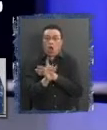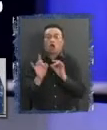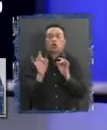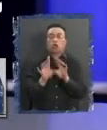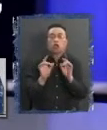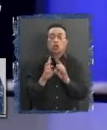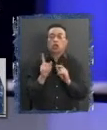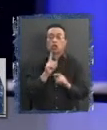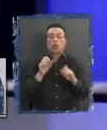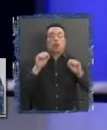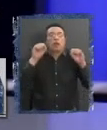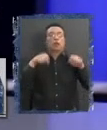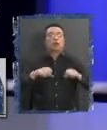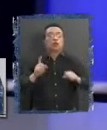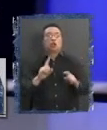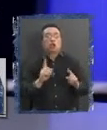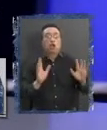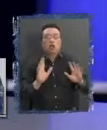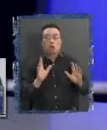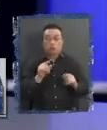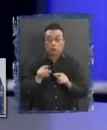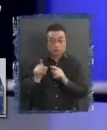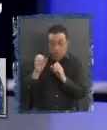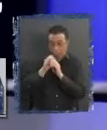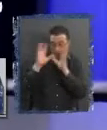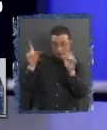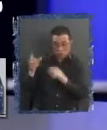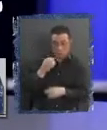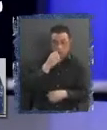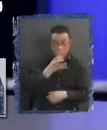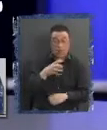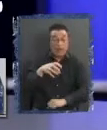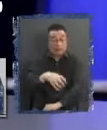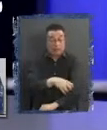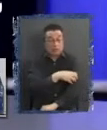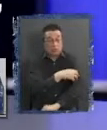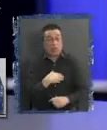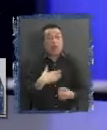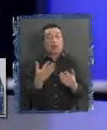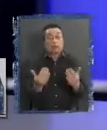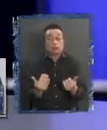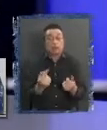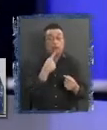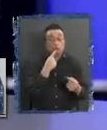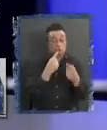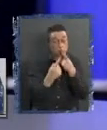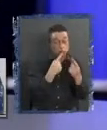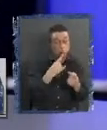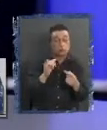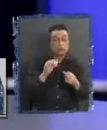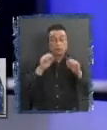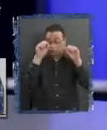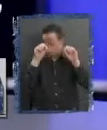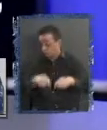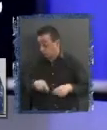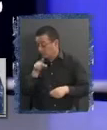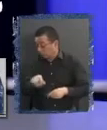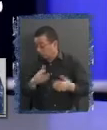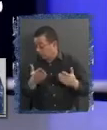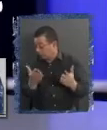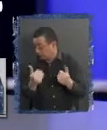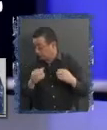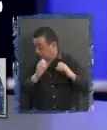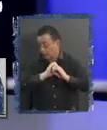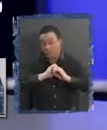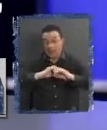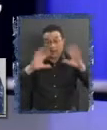es el consentimiento, no... Eso es verdad. dice que muy claro. En las regiones se requiere consulta y consentimiento. Y eso es lo que tenemos que tener claro. Acá se ha